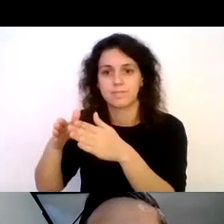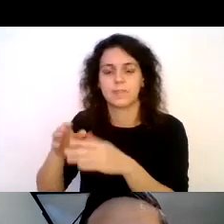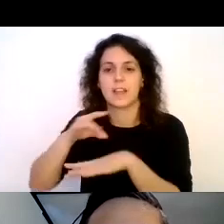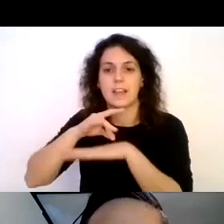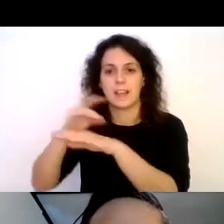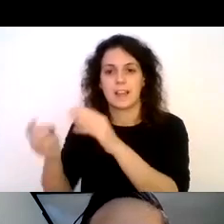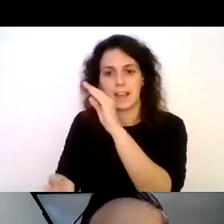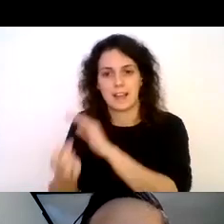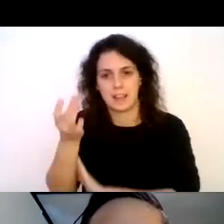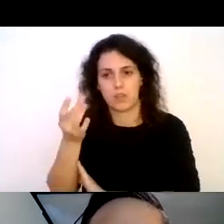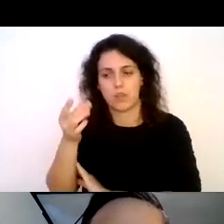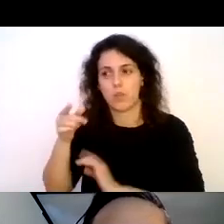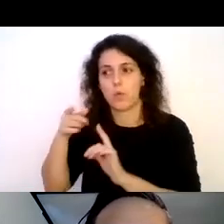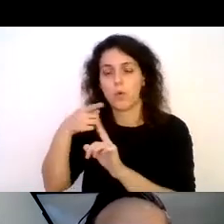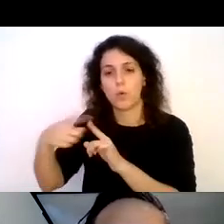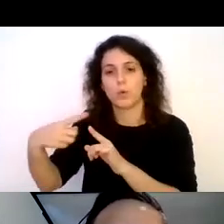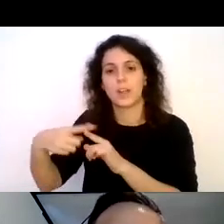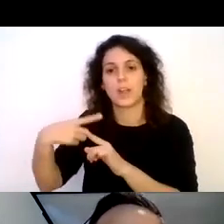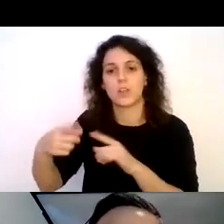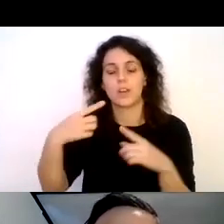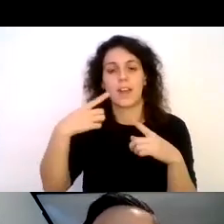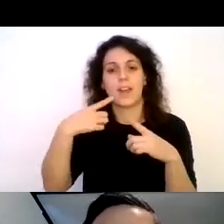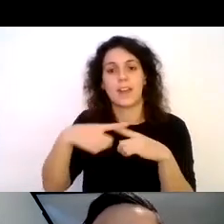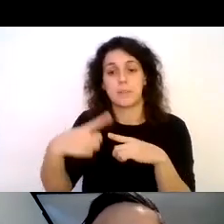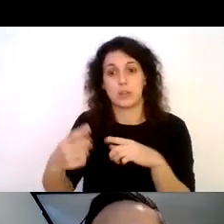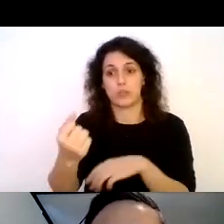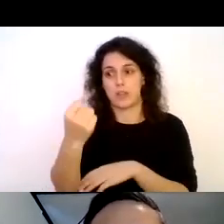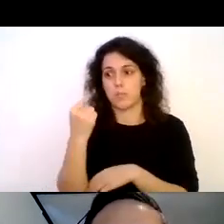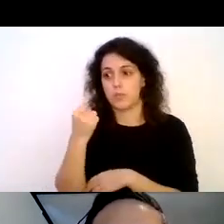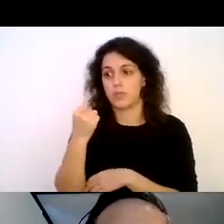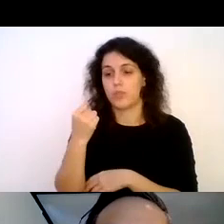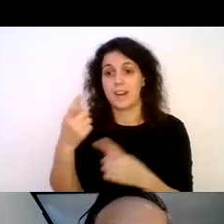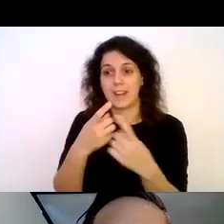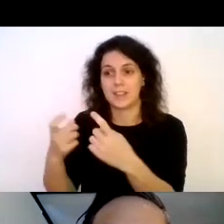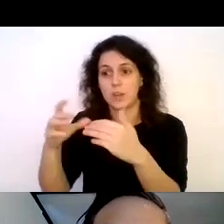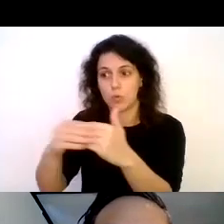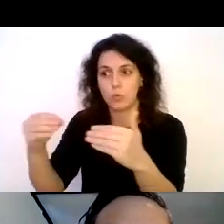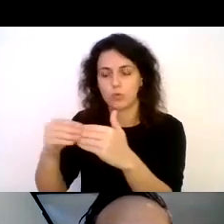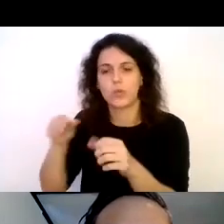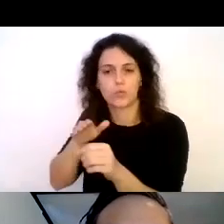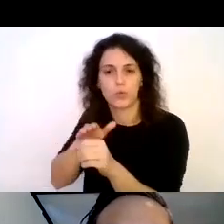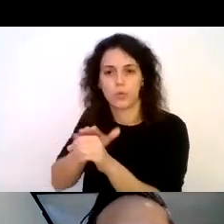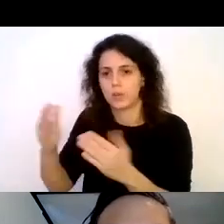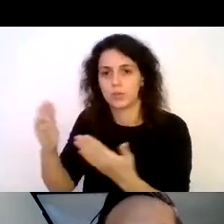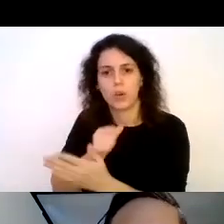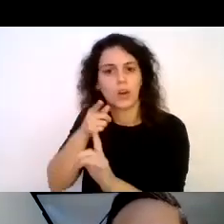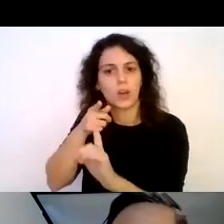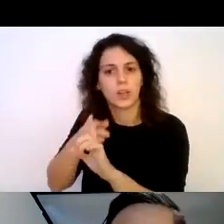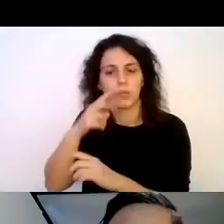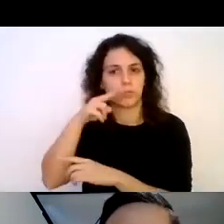con el uso de los elementos de apoyo, logran cubrir todas las necesidades requeridas para poder realizar esta observación de aves.